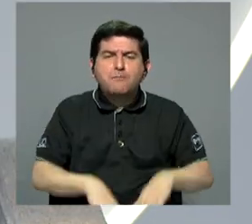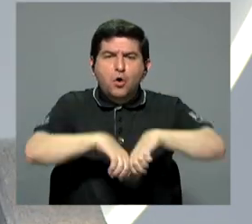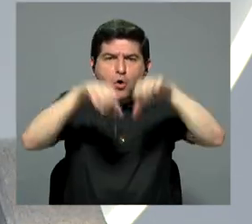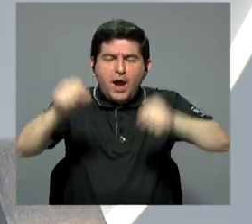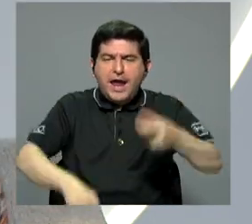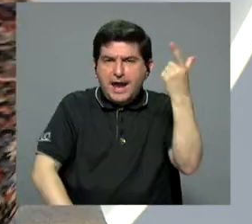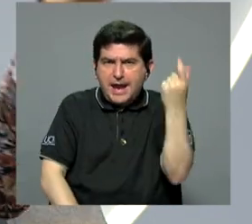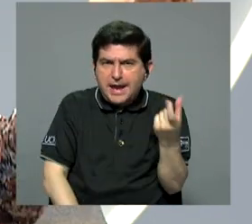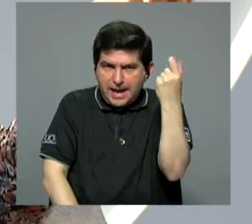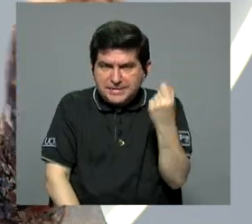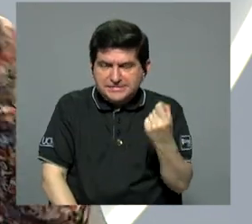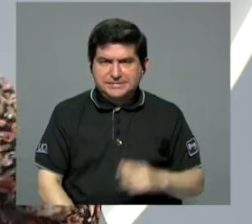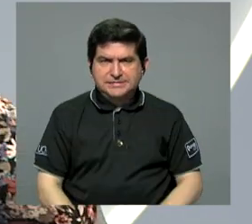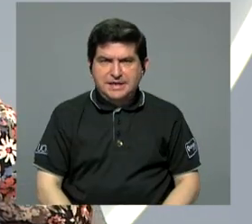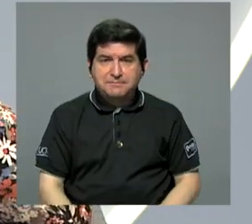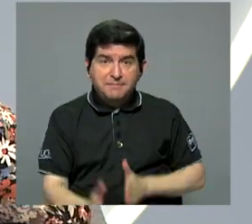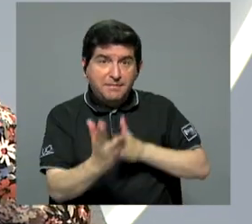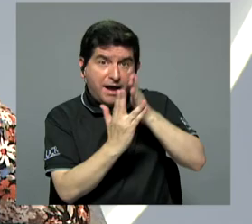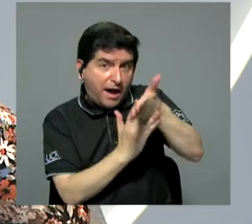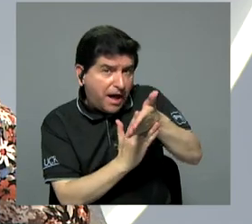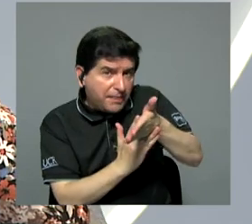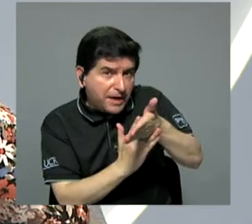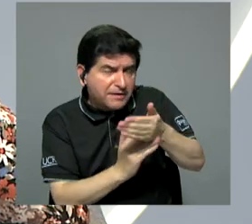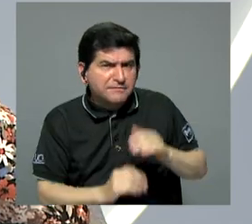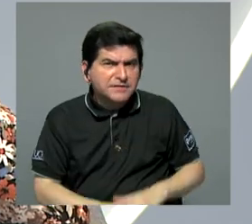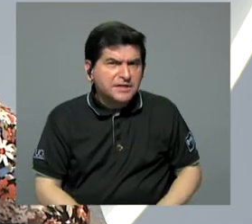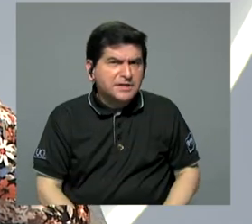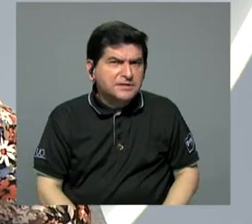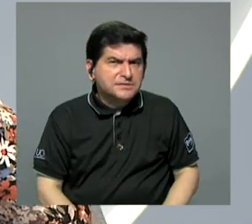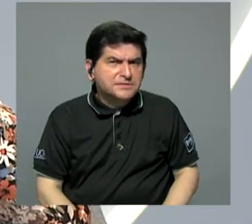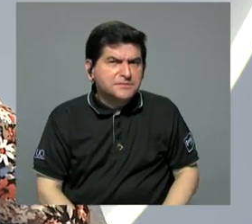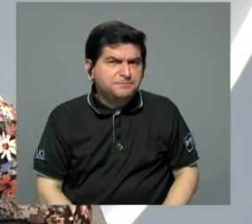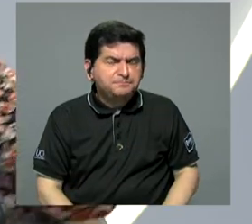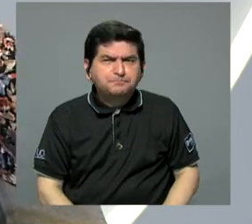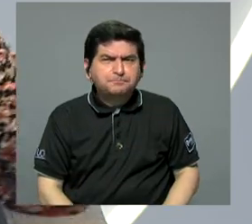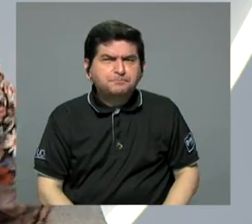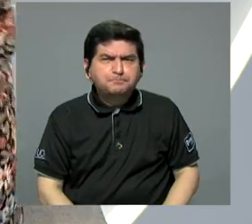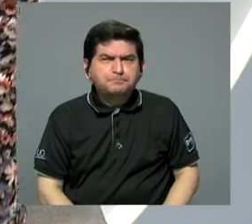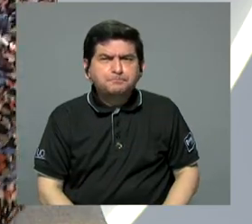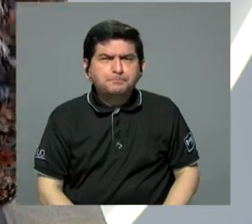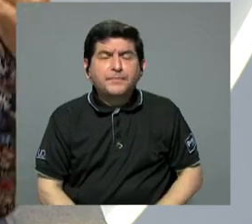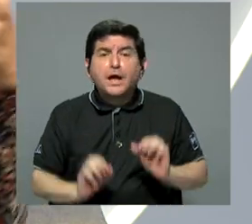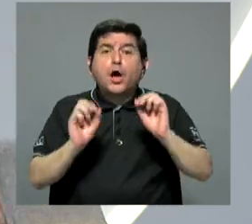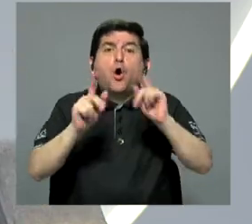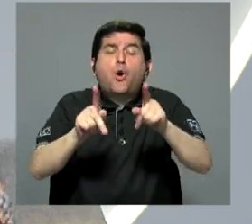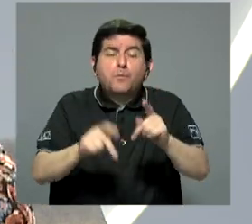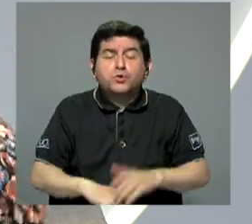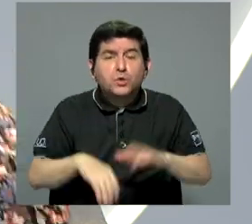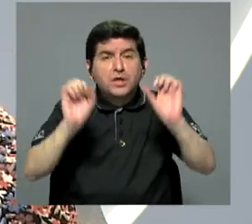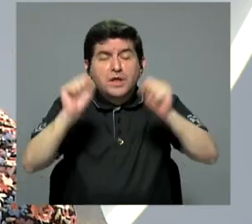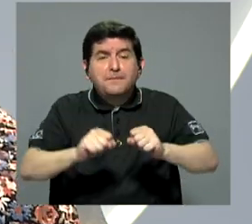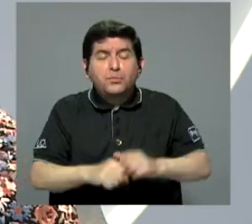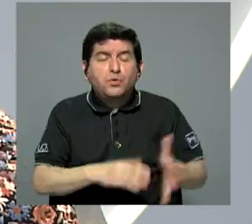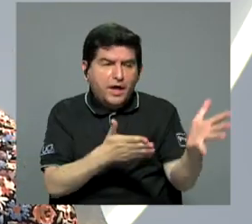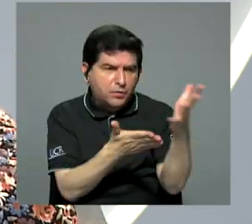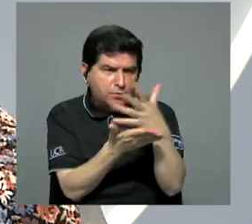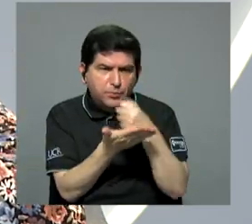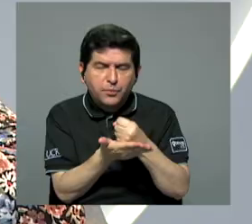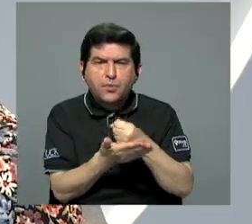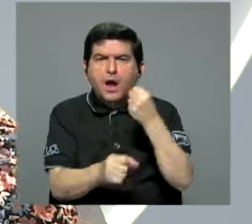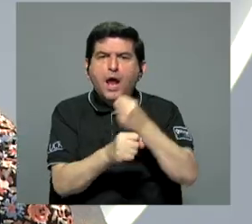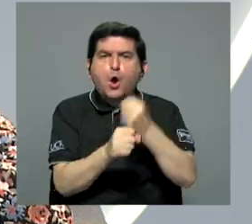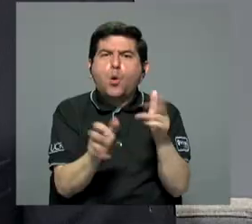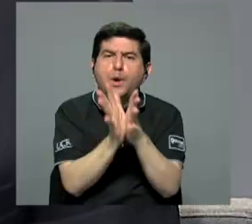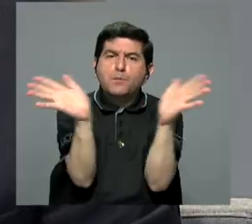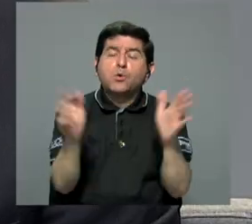de pensiones era a través de la posibilidad de que se pudiera captar en